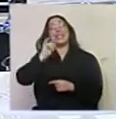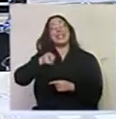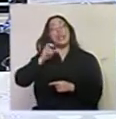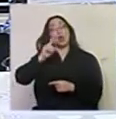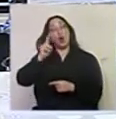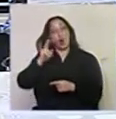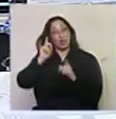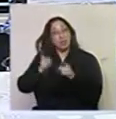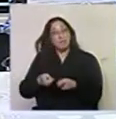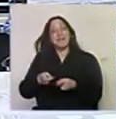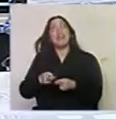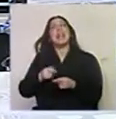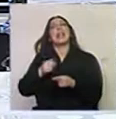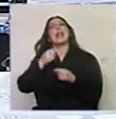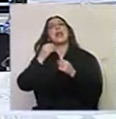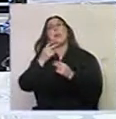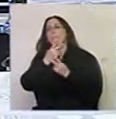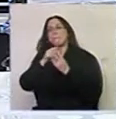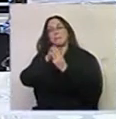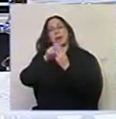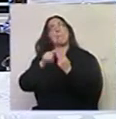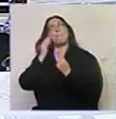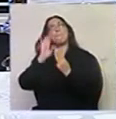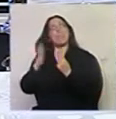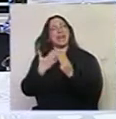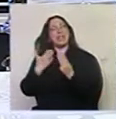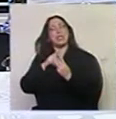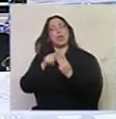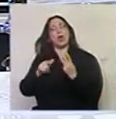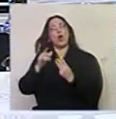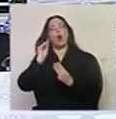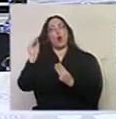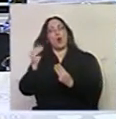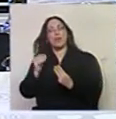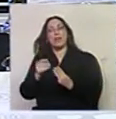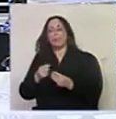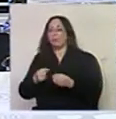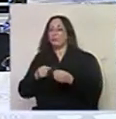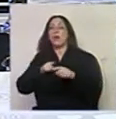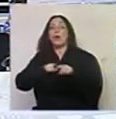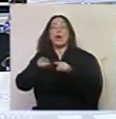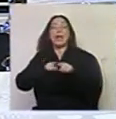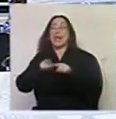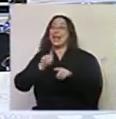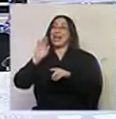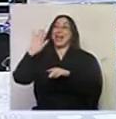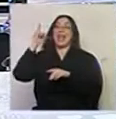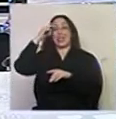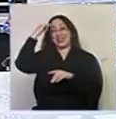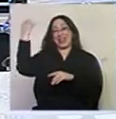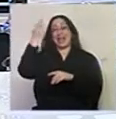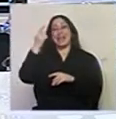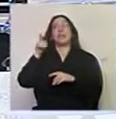lugar de Julio Boca tienen perfiles muy parecidos. Son jóvenes, tienen una formación sólida, una carrera en el exterior, Diego en